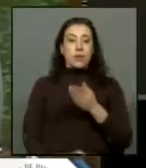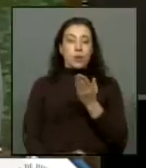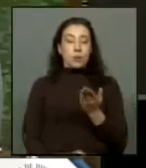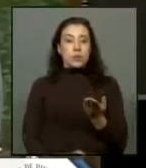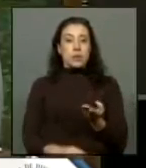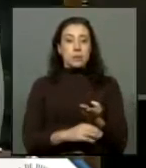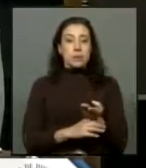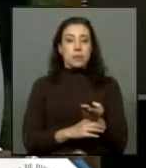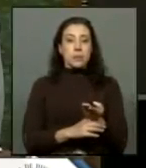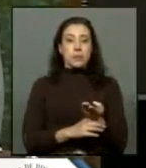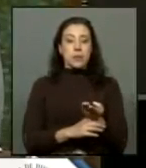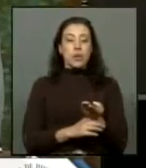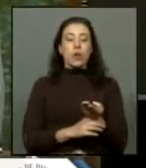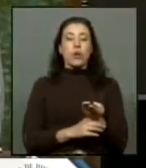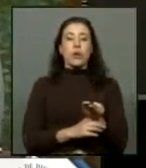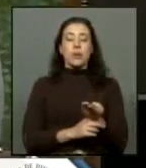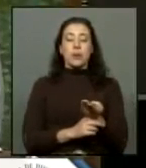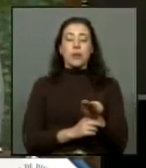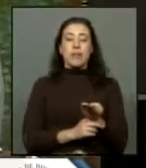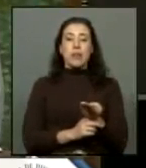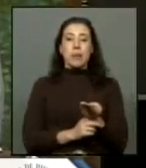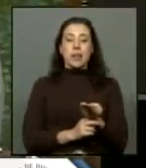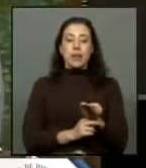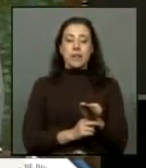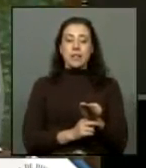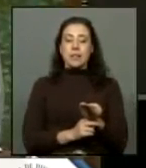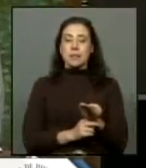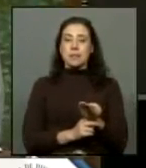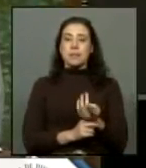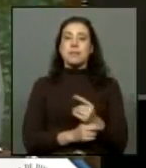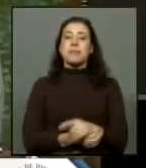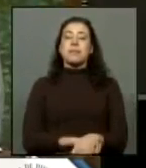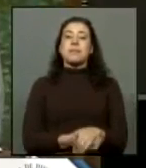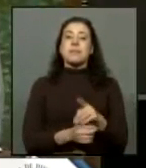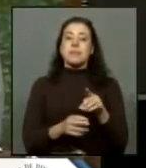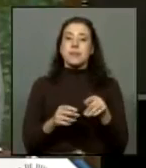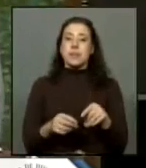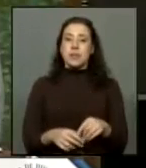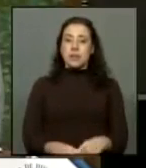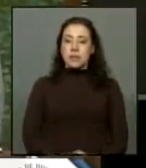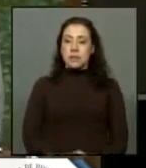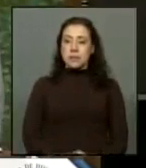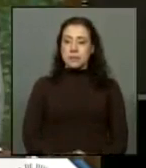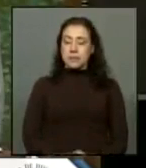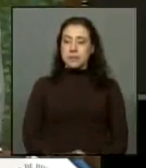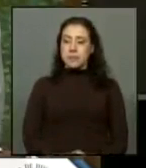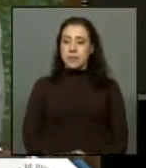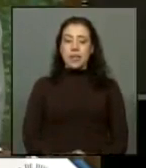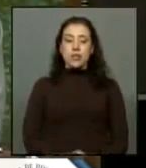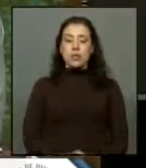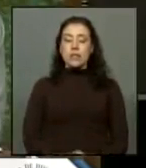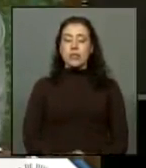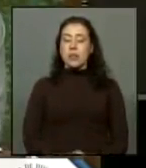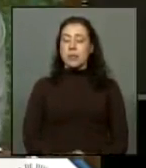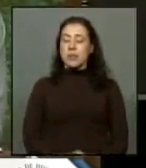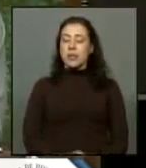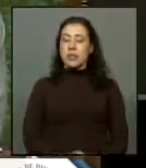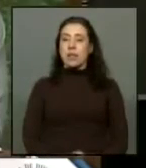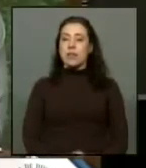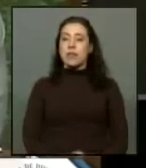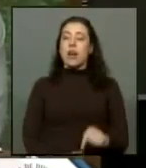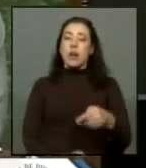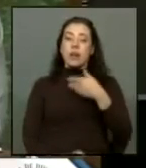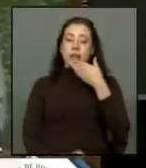solicitados con el apoyo de las personas que están levantando la mano. A continuación tiene